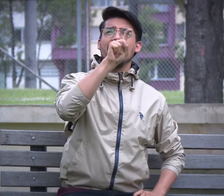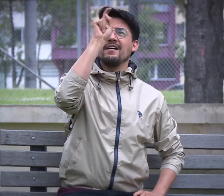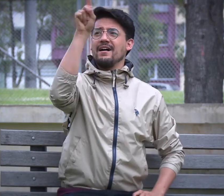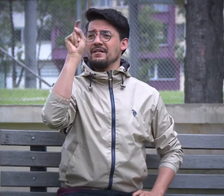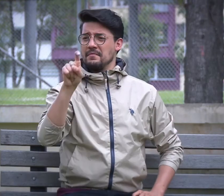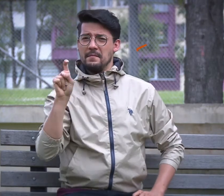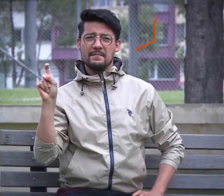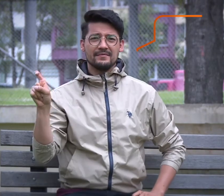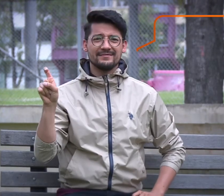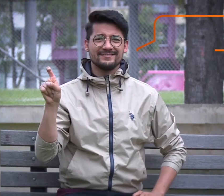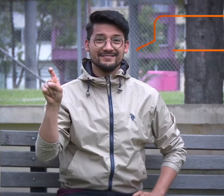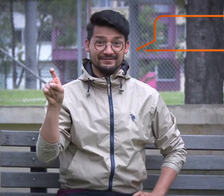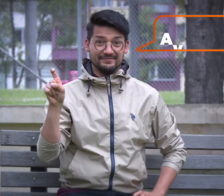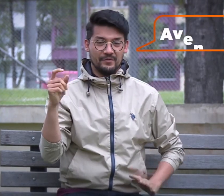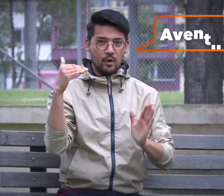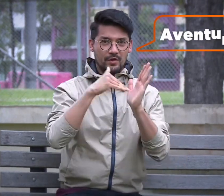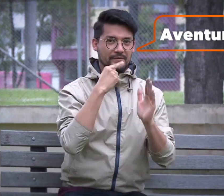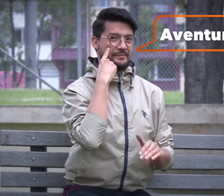Aventura.